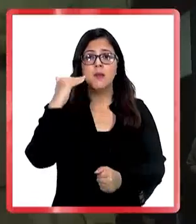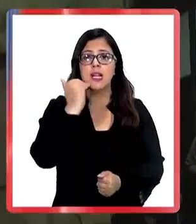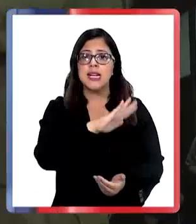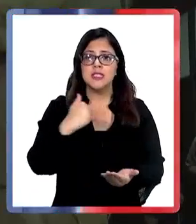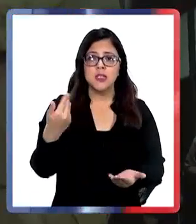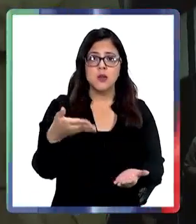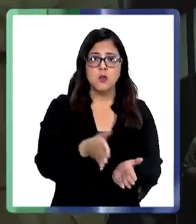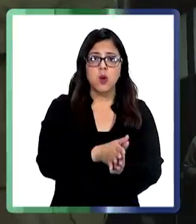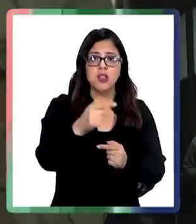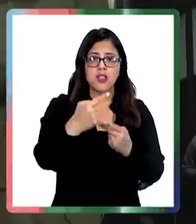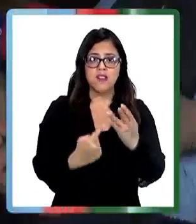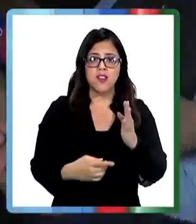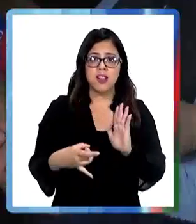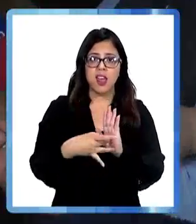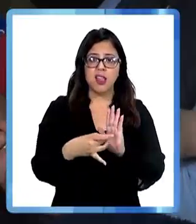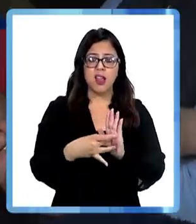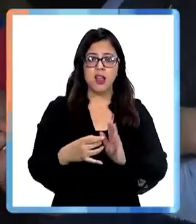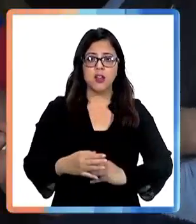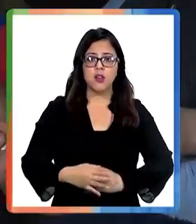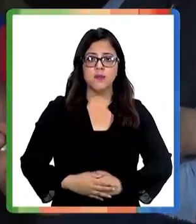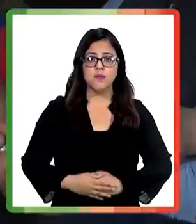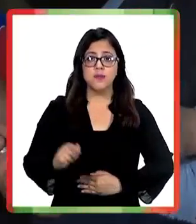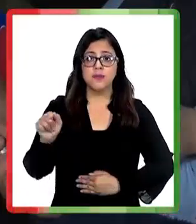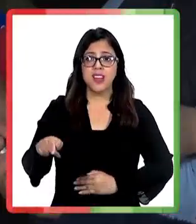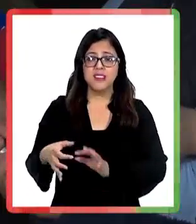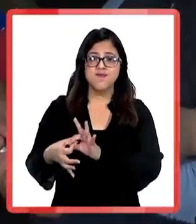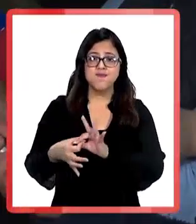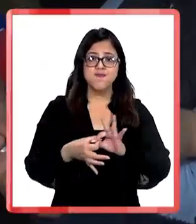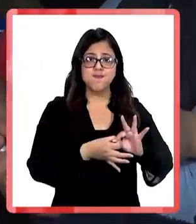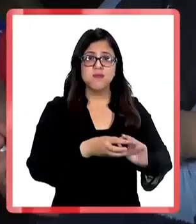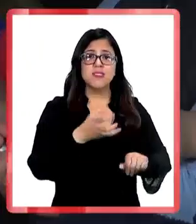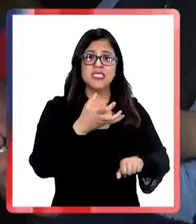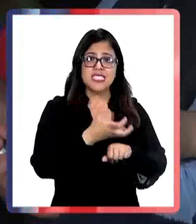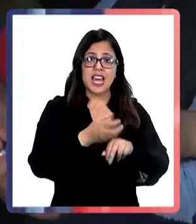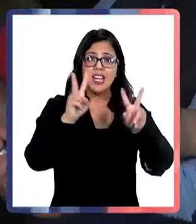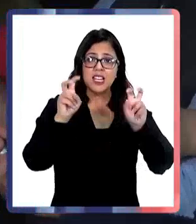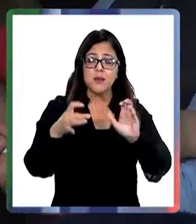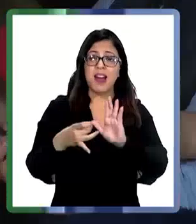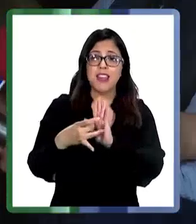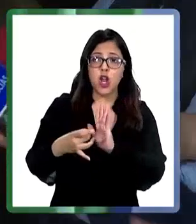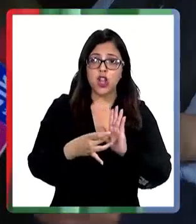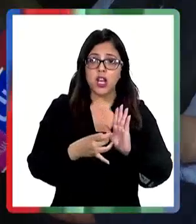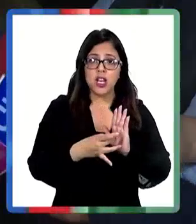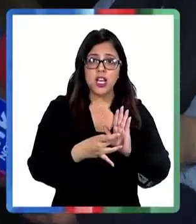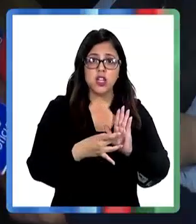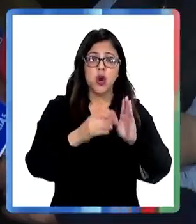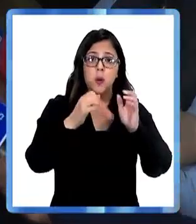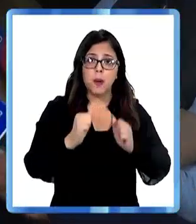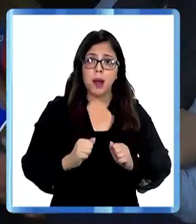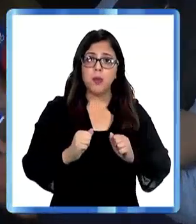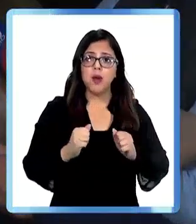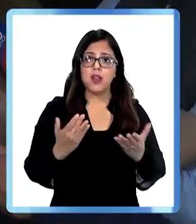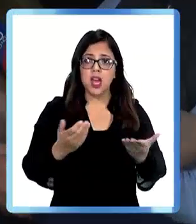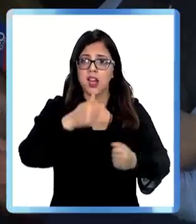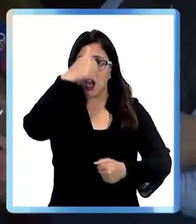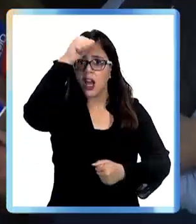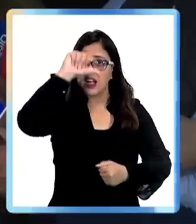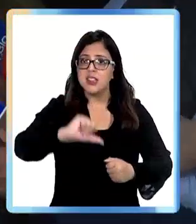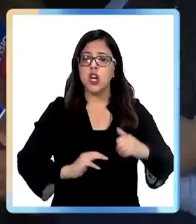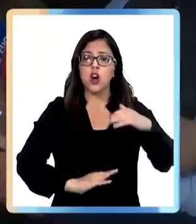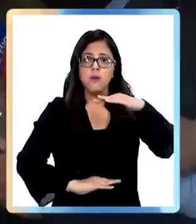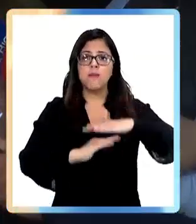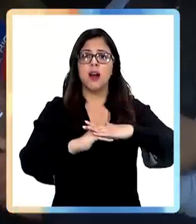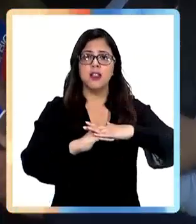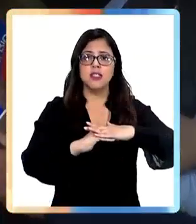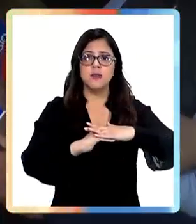frustrado, entre otros delitos. Por la secuencia de hechos que se van a ir tipificando los delitos para que se determine el máximo rigor que